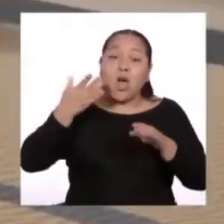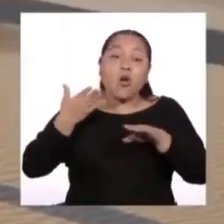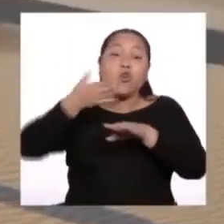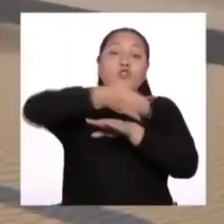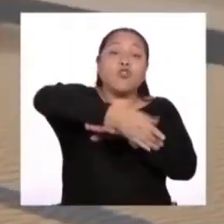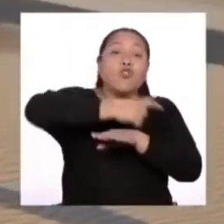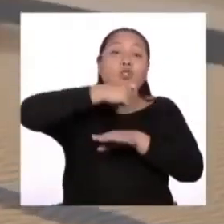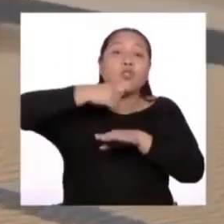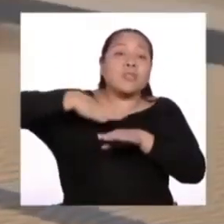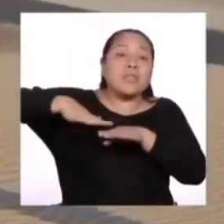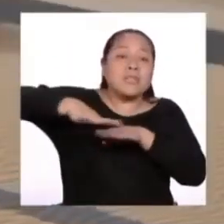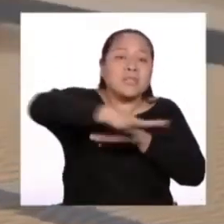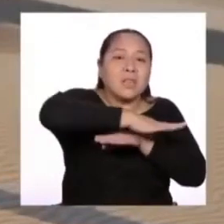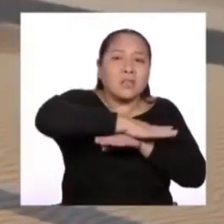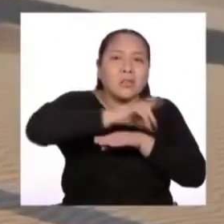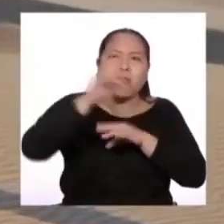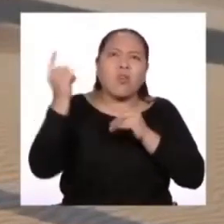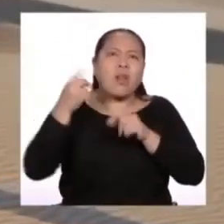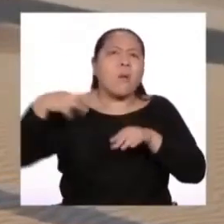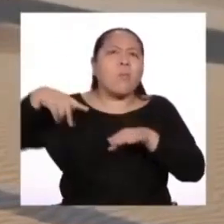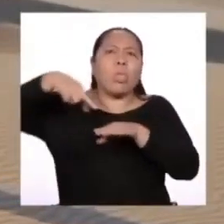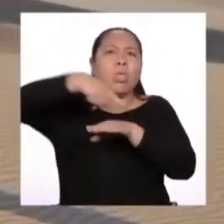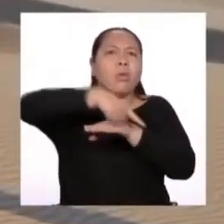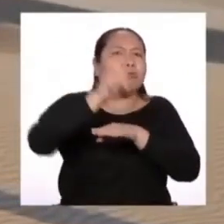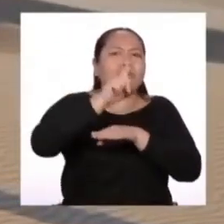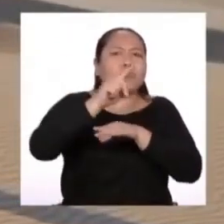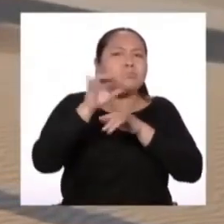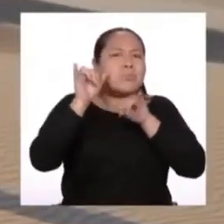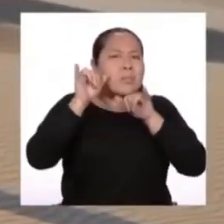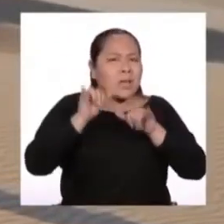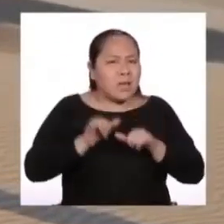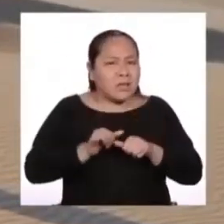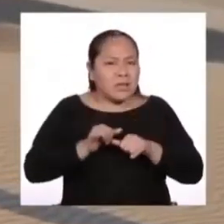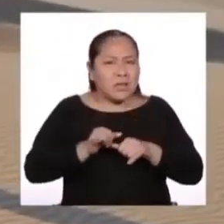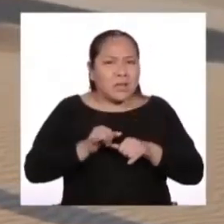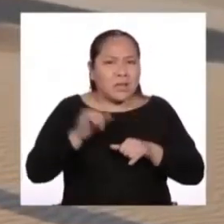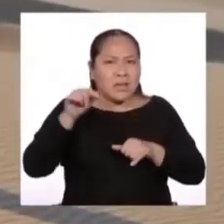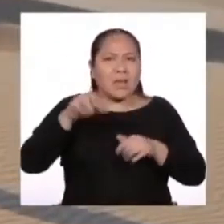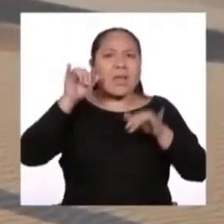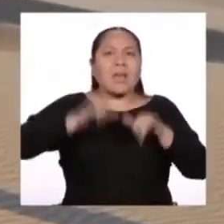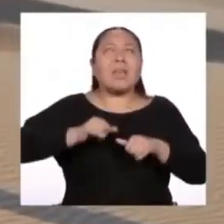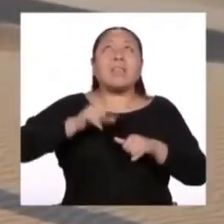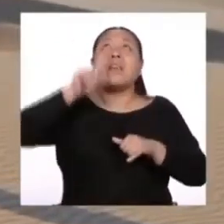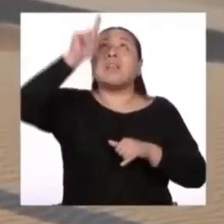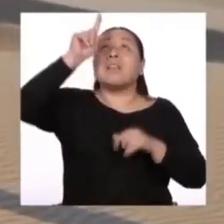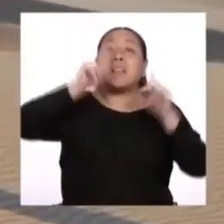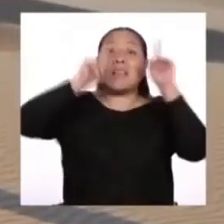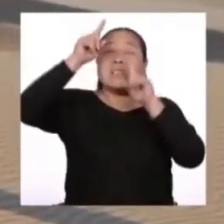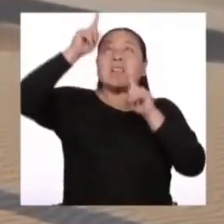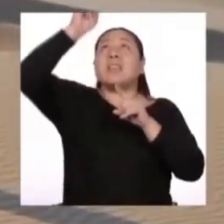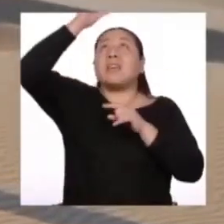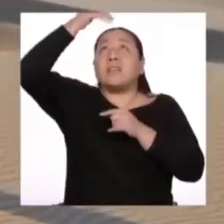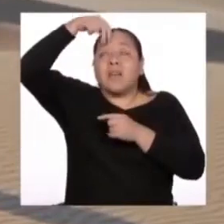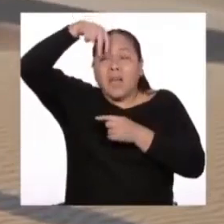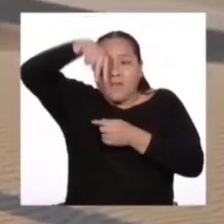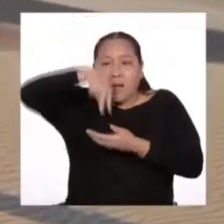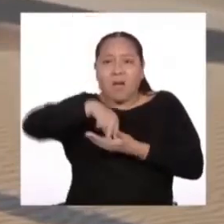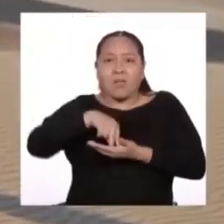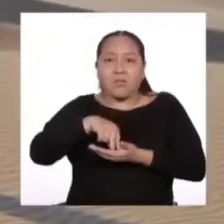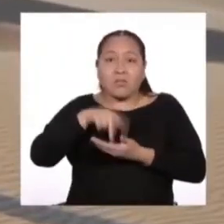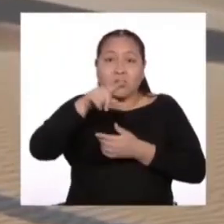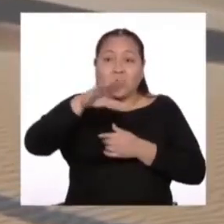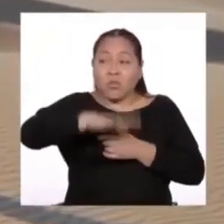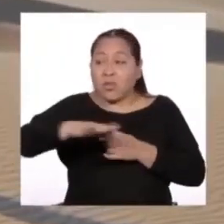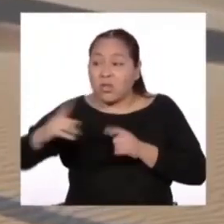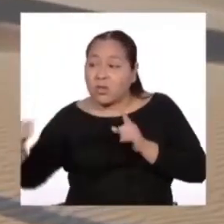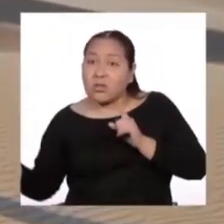no se apresuren, se los ruego y deténganse un momento precisamente bajo la estrella. Si un niño se